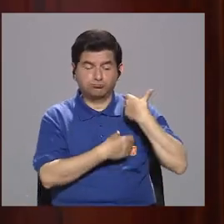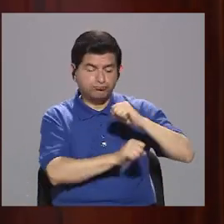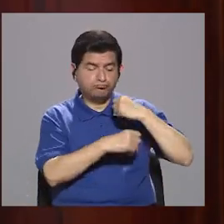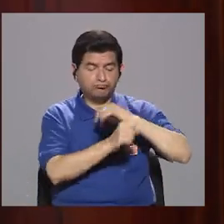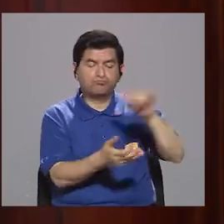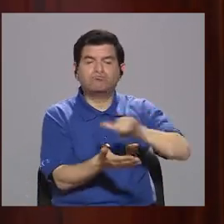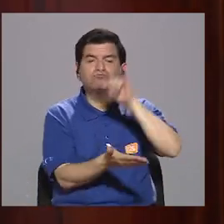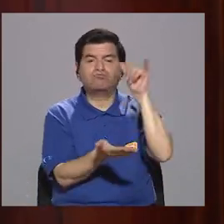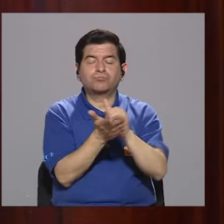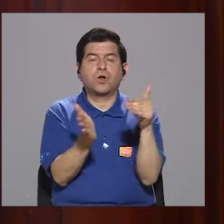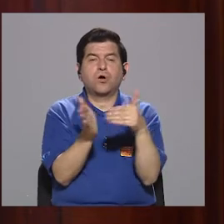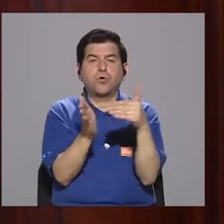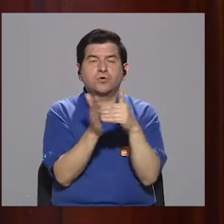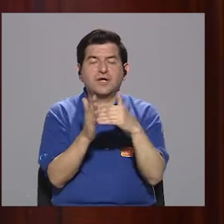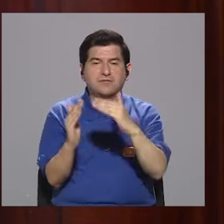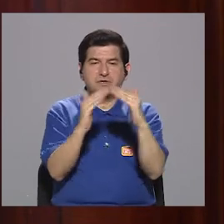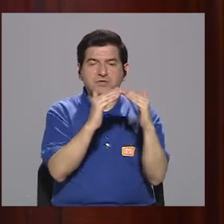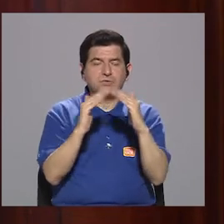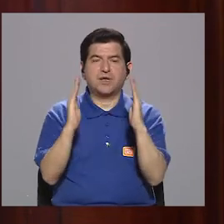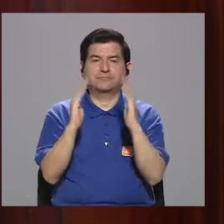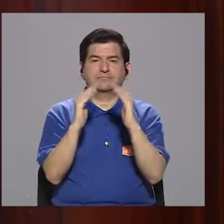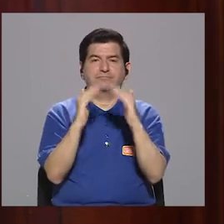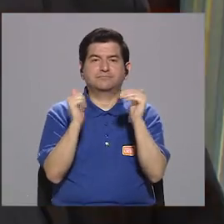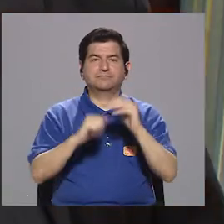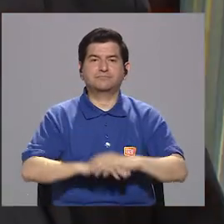municipalidad de San José para repoblar esta ciudad.